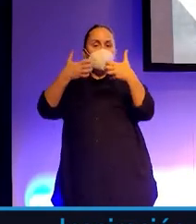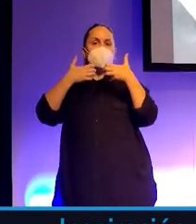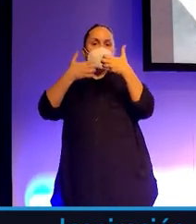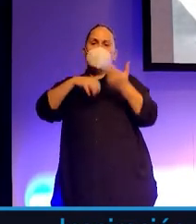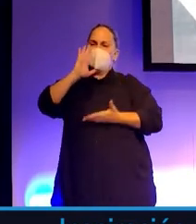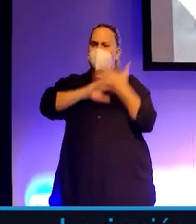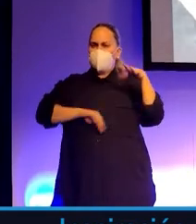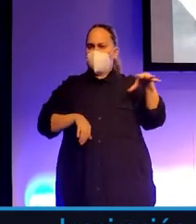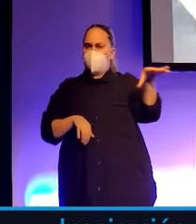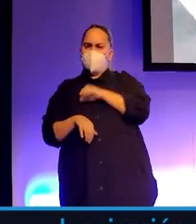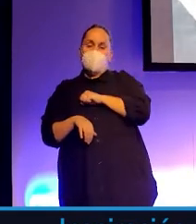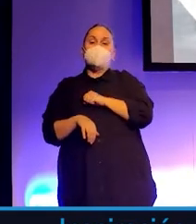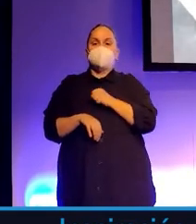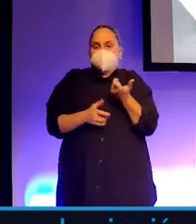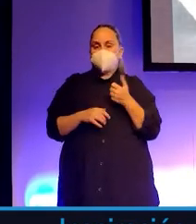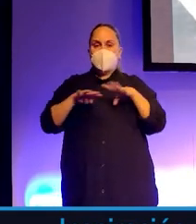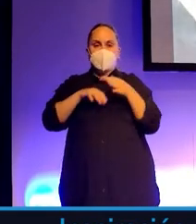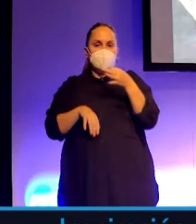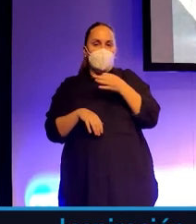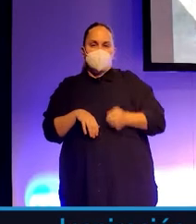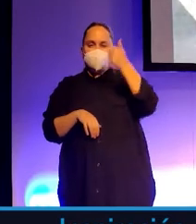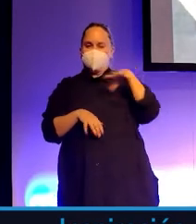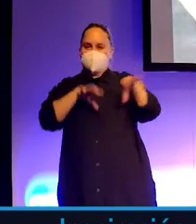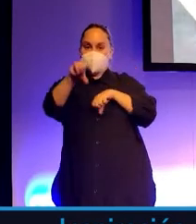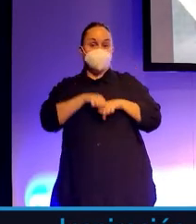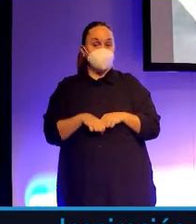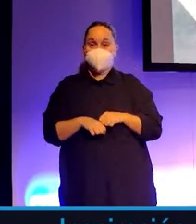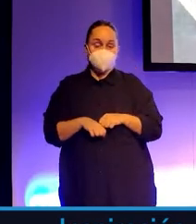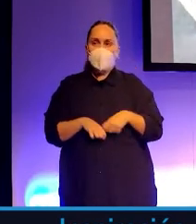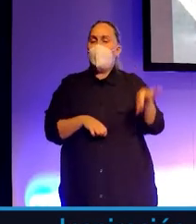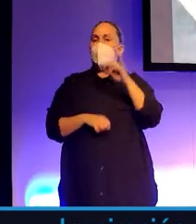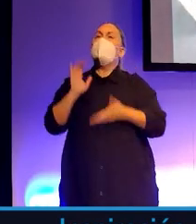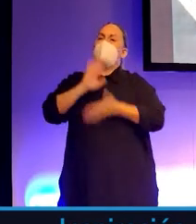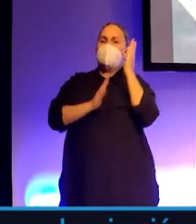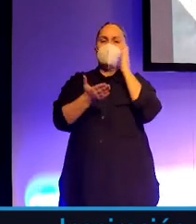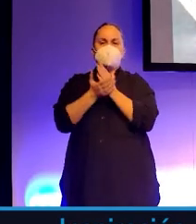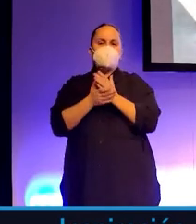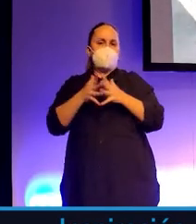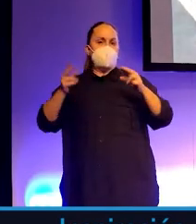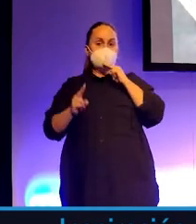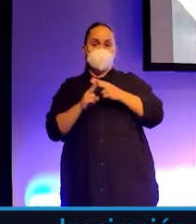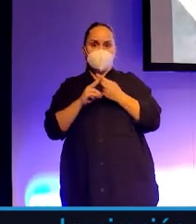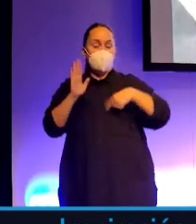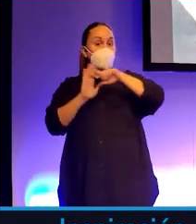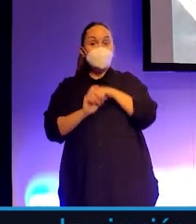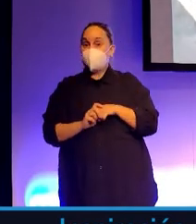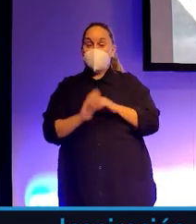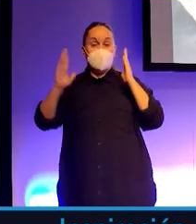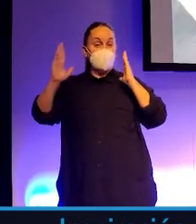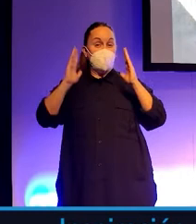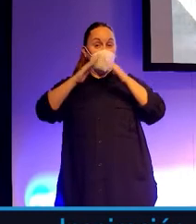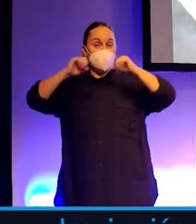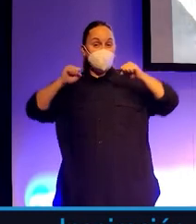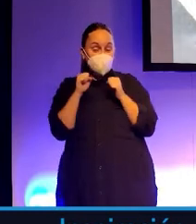voy a comprar más criptomonedas. Voy a hacer un curso de Big Data. Lo que la gente decía